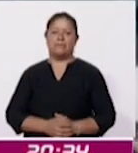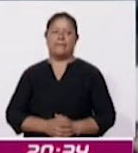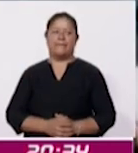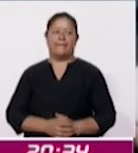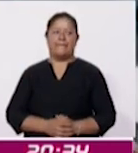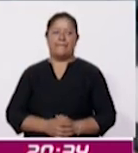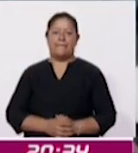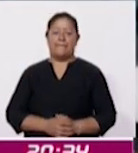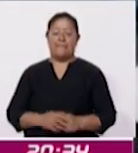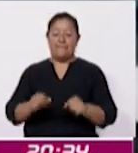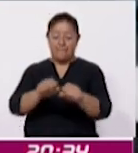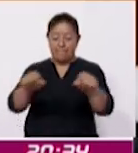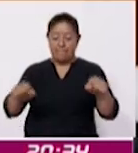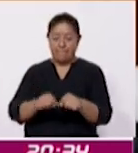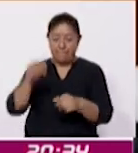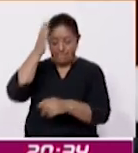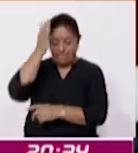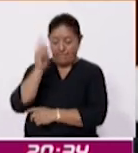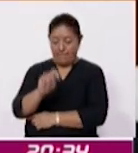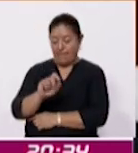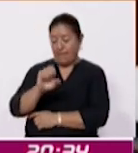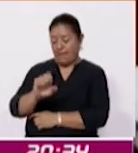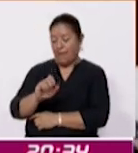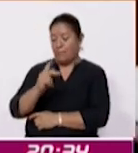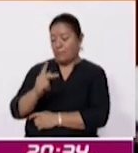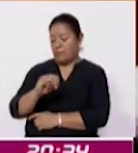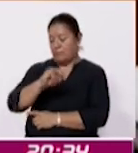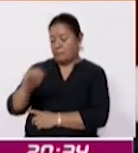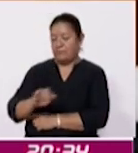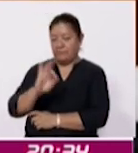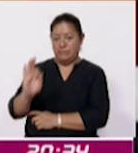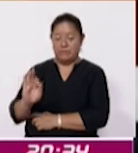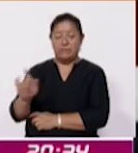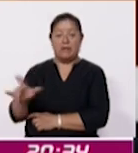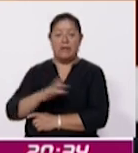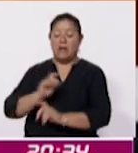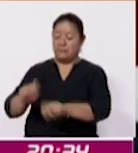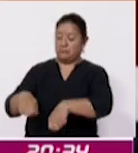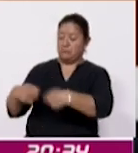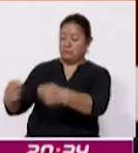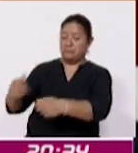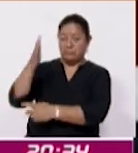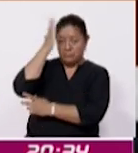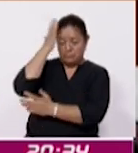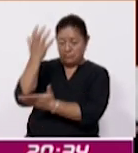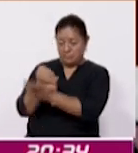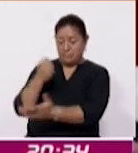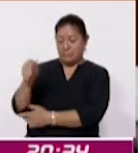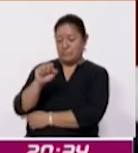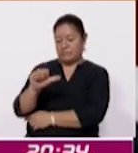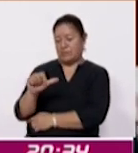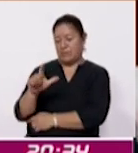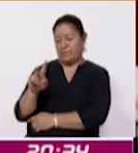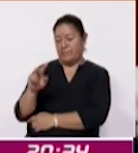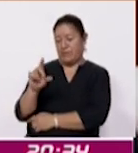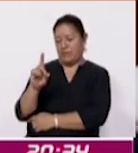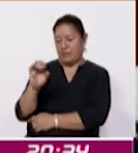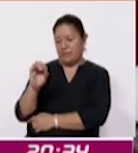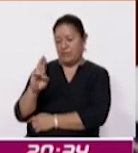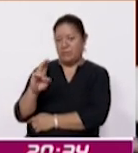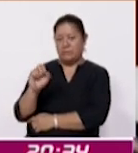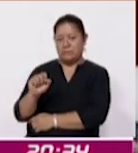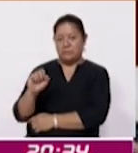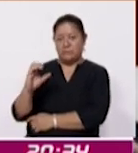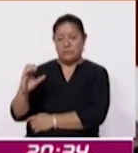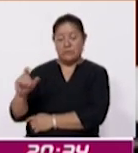La Sala Regional del Tribunal Electoral del Poder Judicial de la Federación le devolvió el triunfo a Salvador Sánchez Cedillo que obtuvo durante la